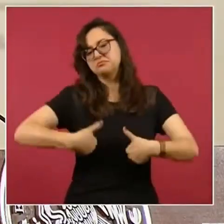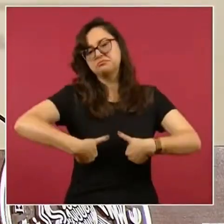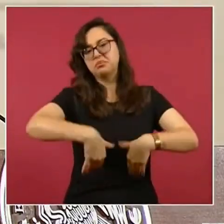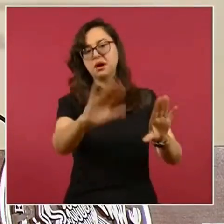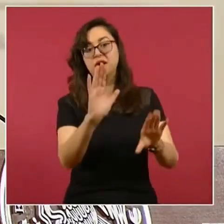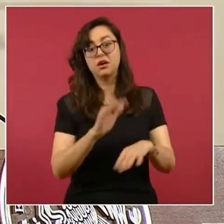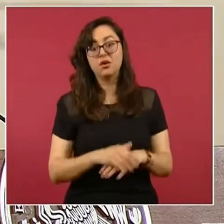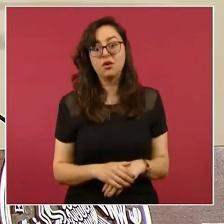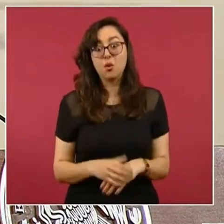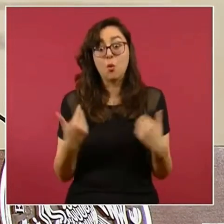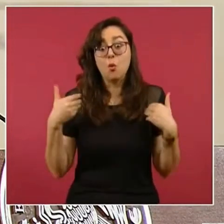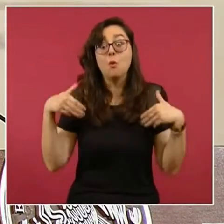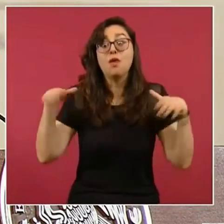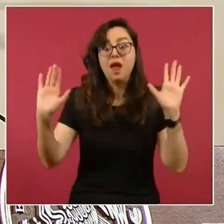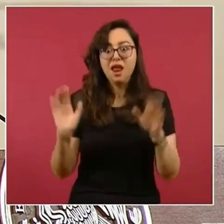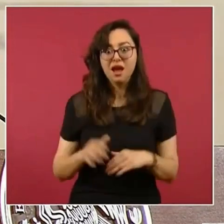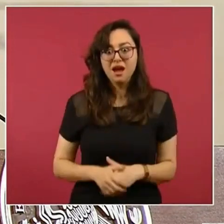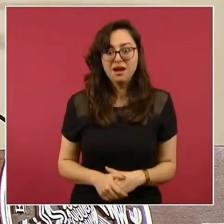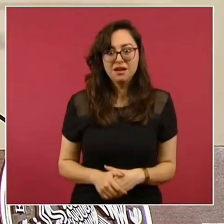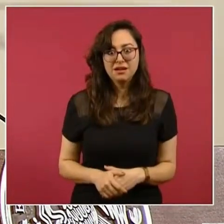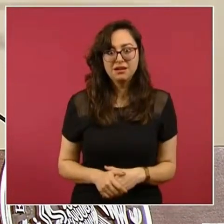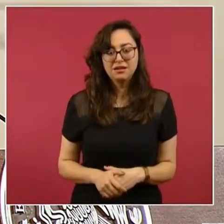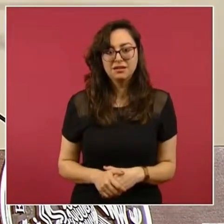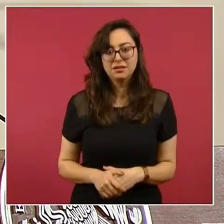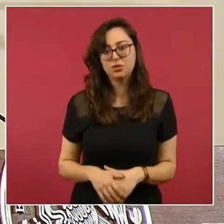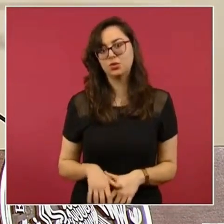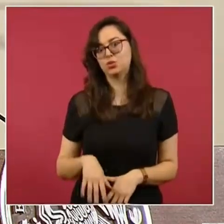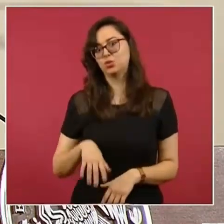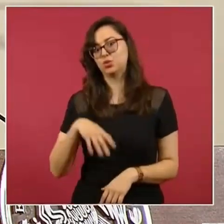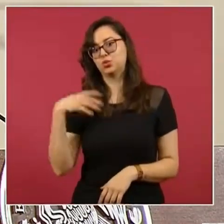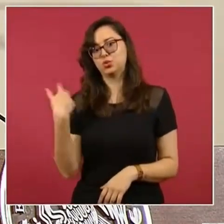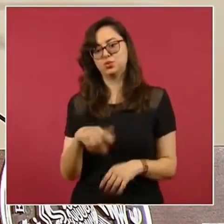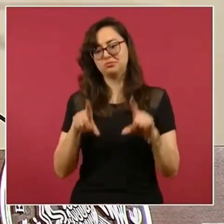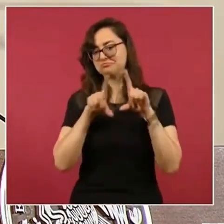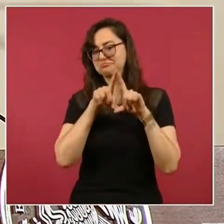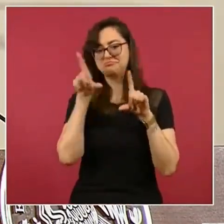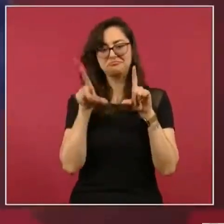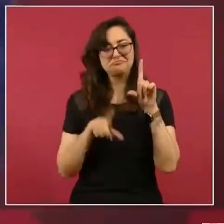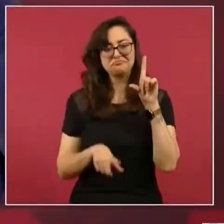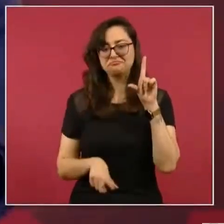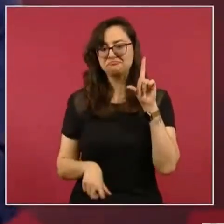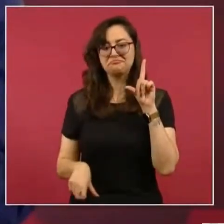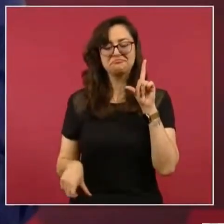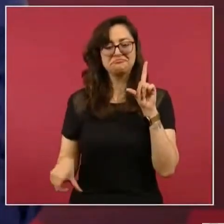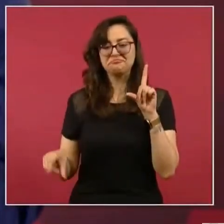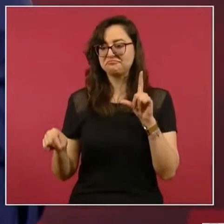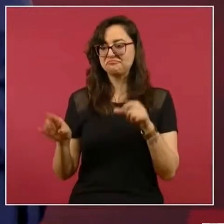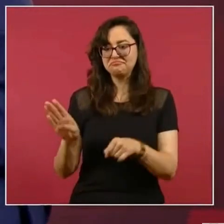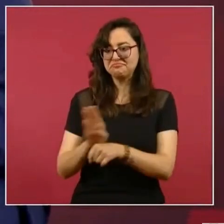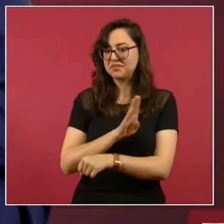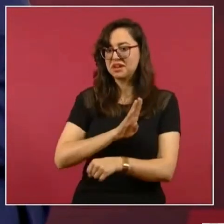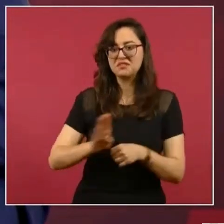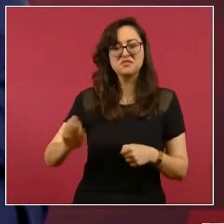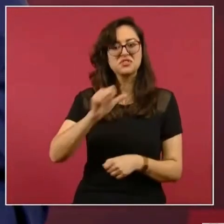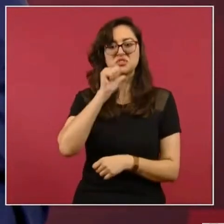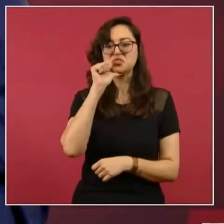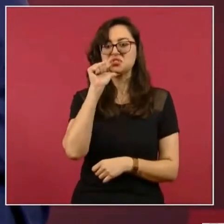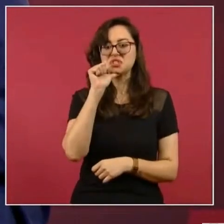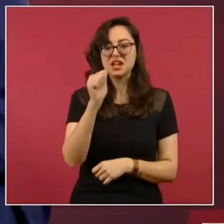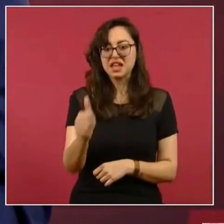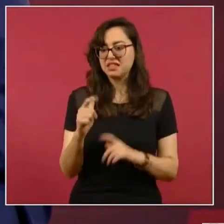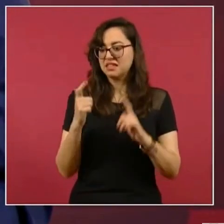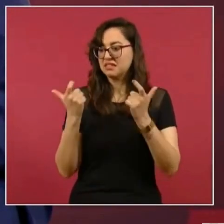con los